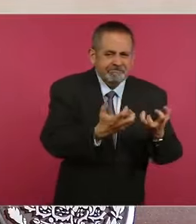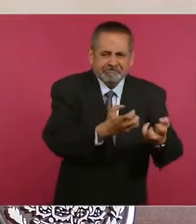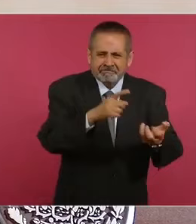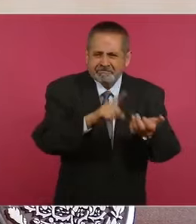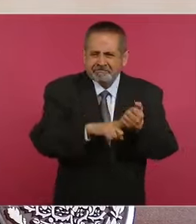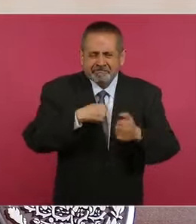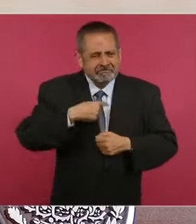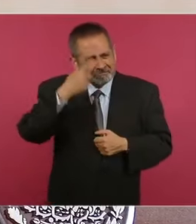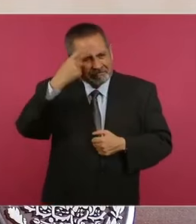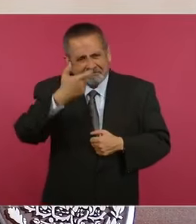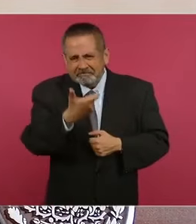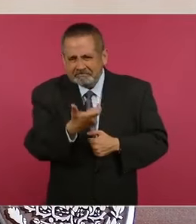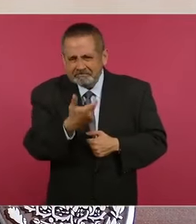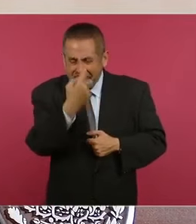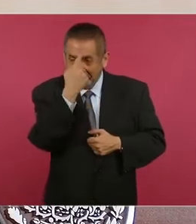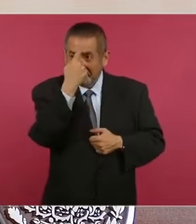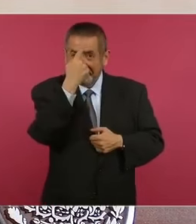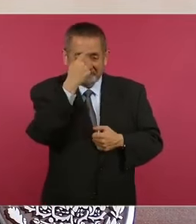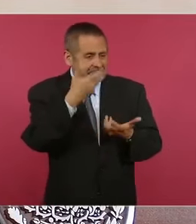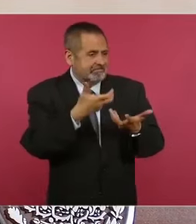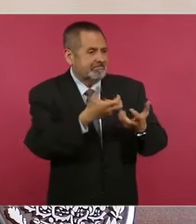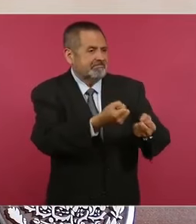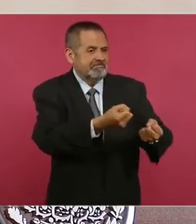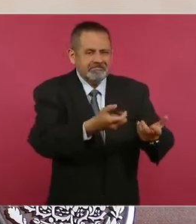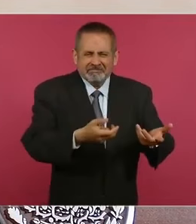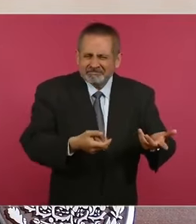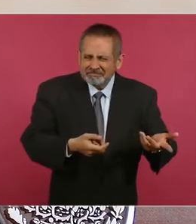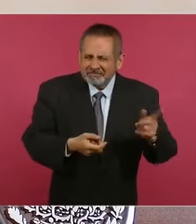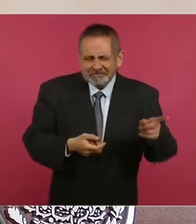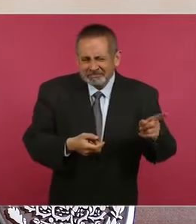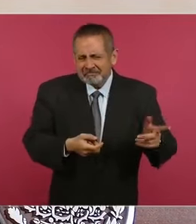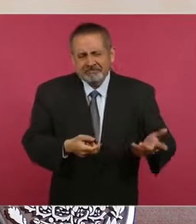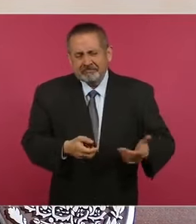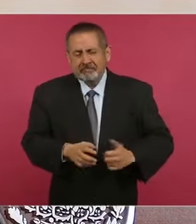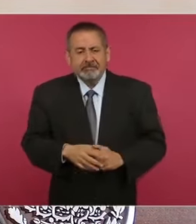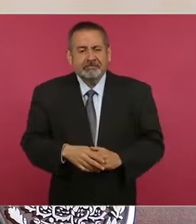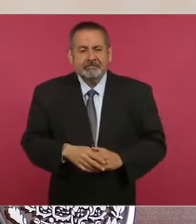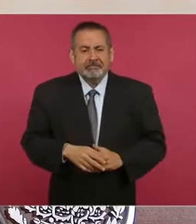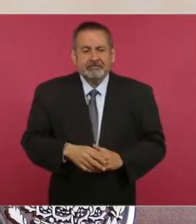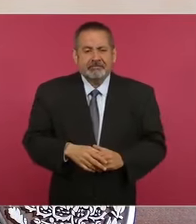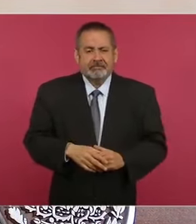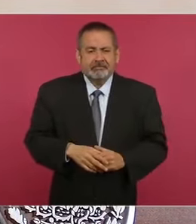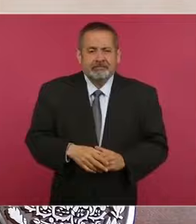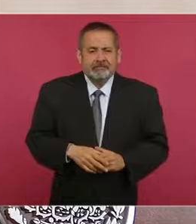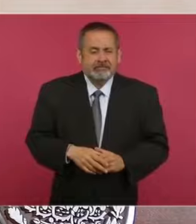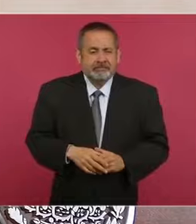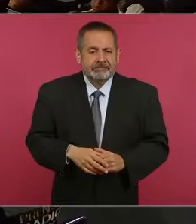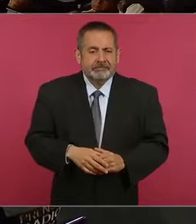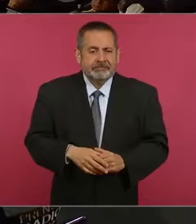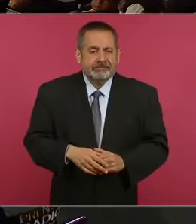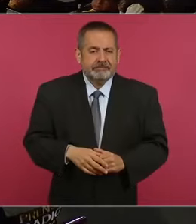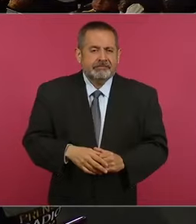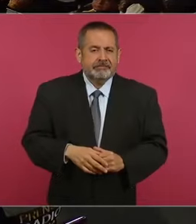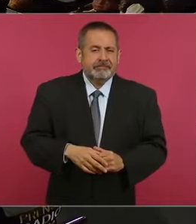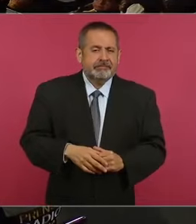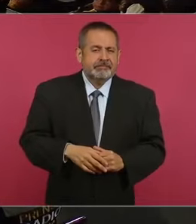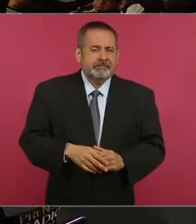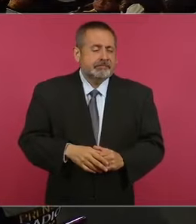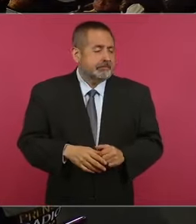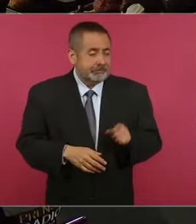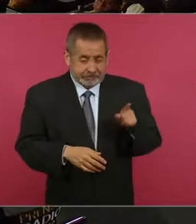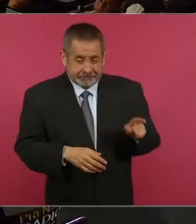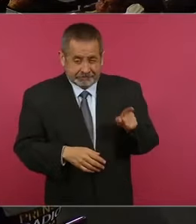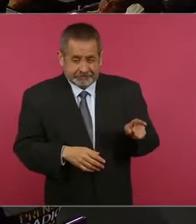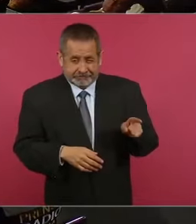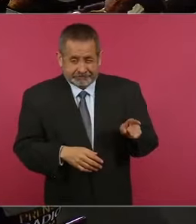dinero, ese va a actuar siempre,